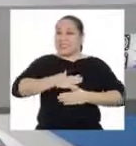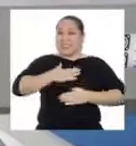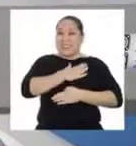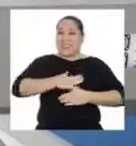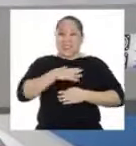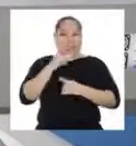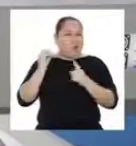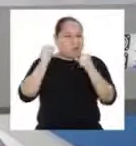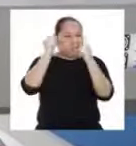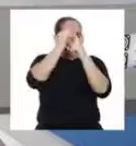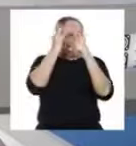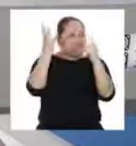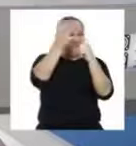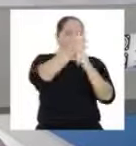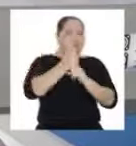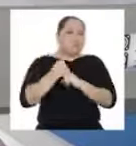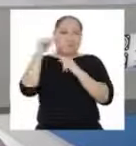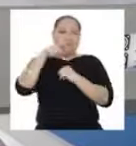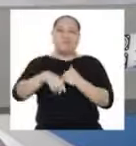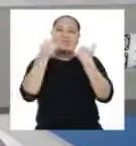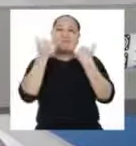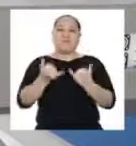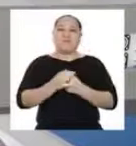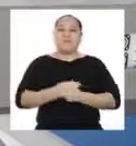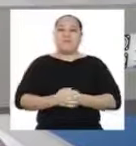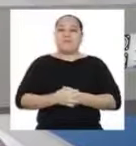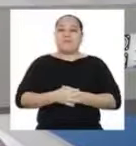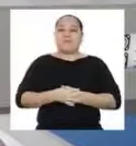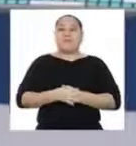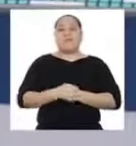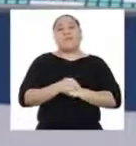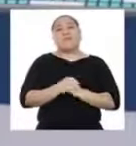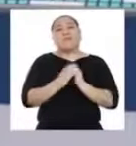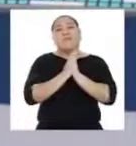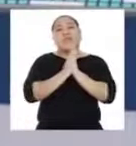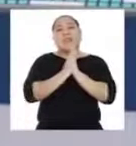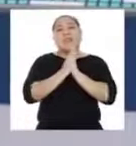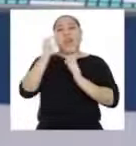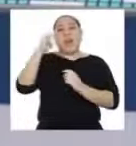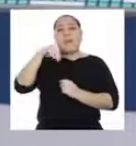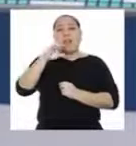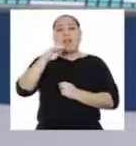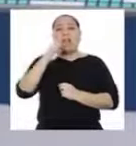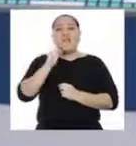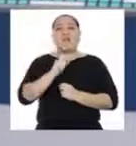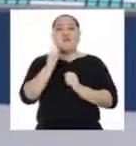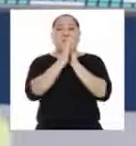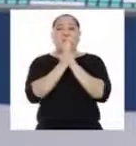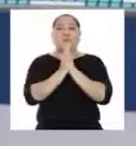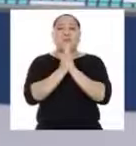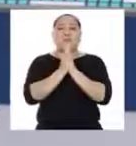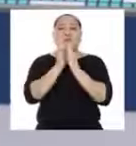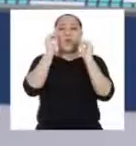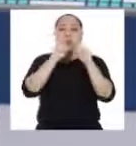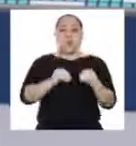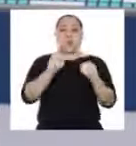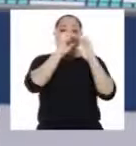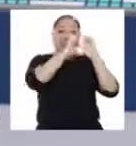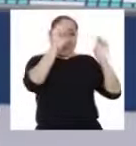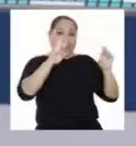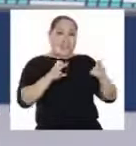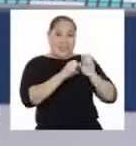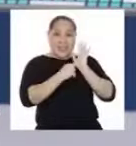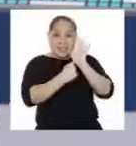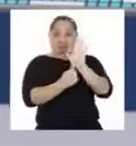estar divertido cumplir el propósito del día! ¡Macabot! ¡Por favor, activa tu